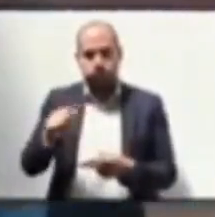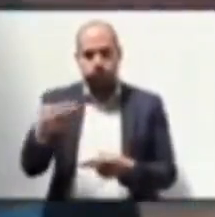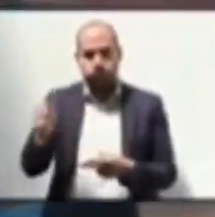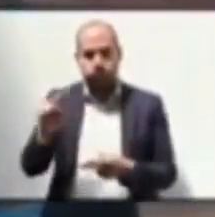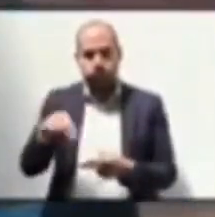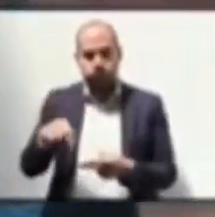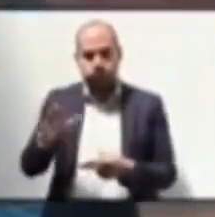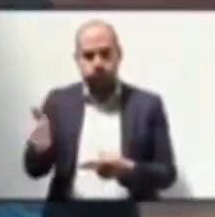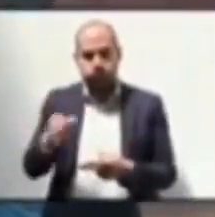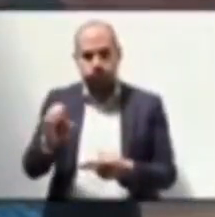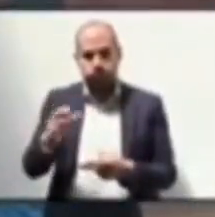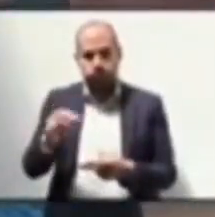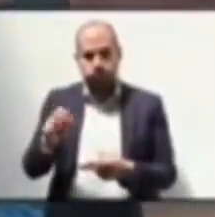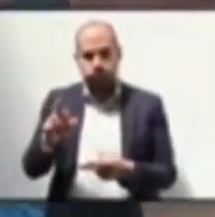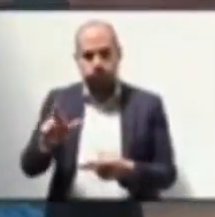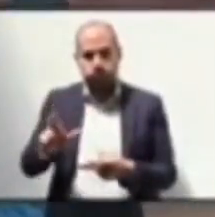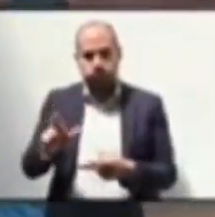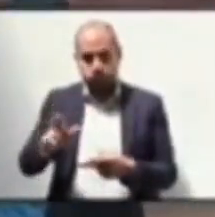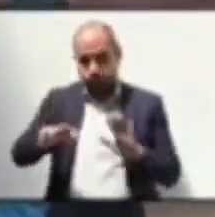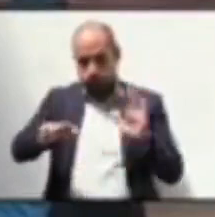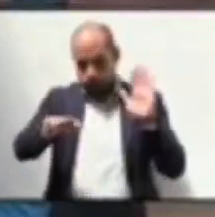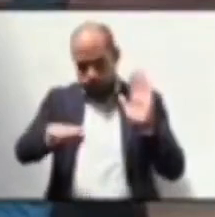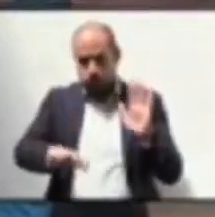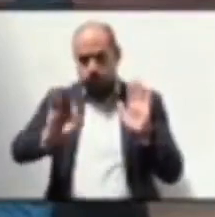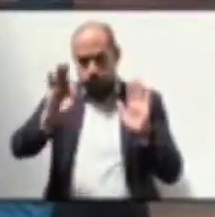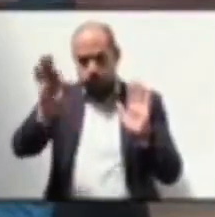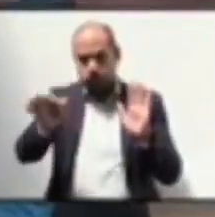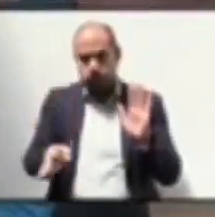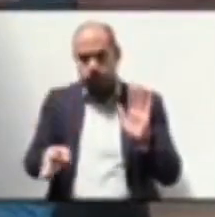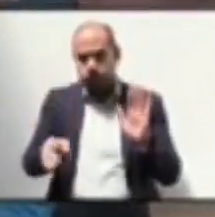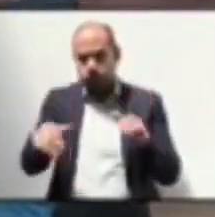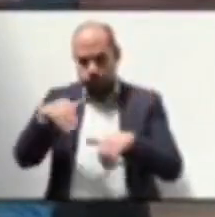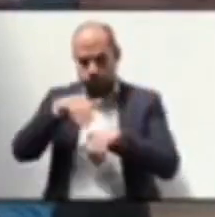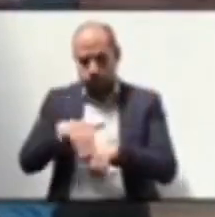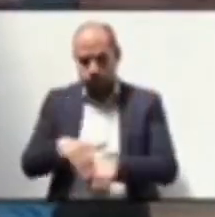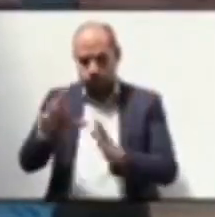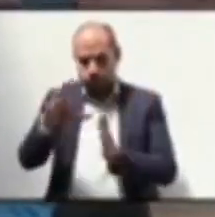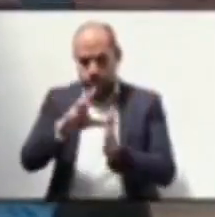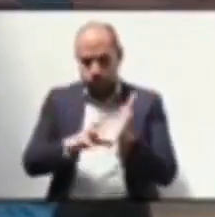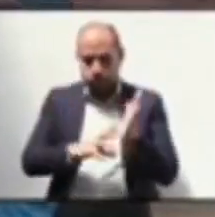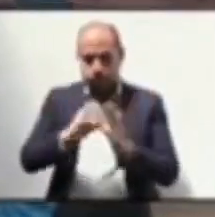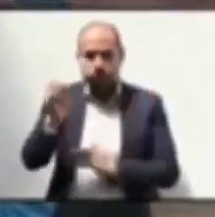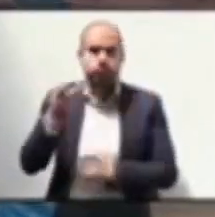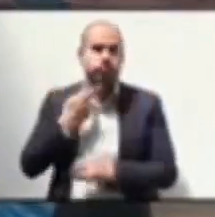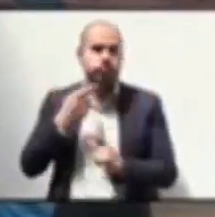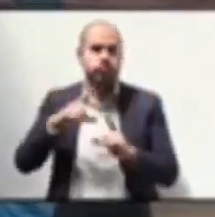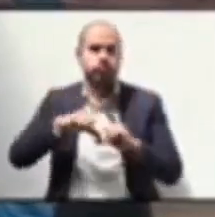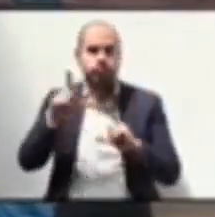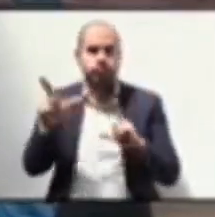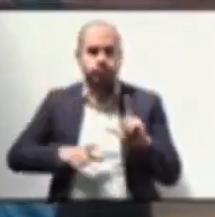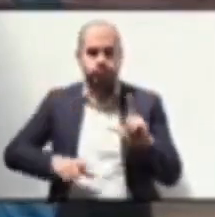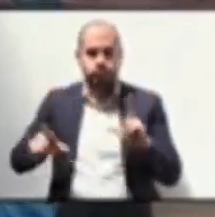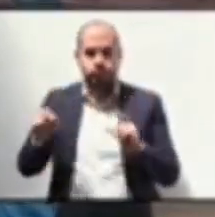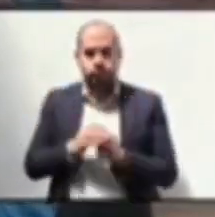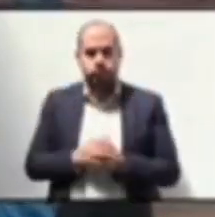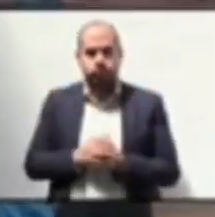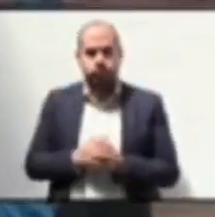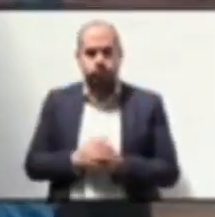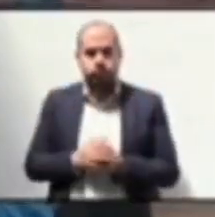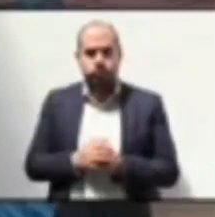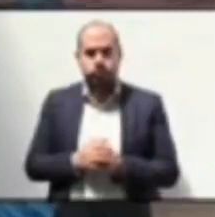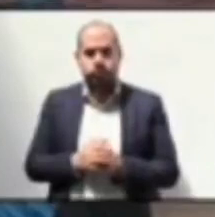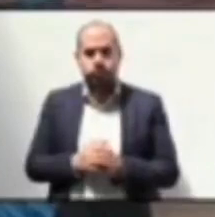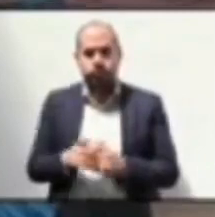protestan sin reserva alguna guardar y hacer guardar la Constitución Política de los Estados Unidos Mexicanos,